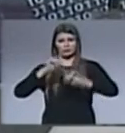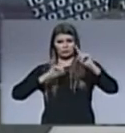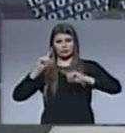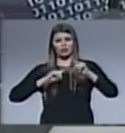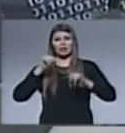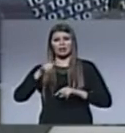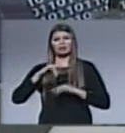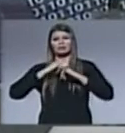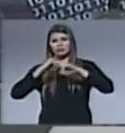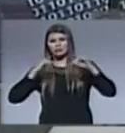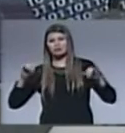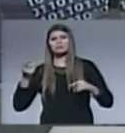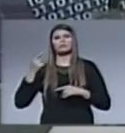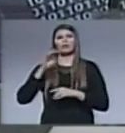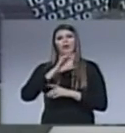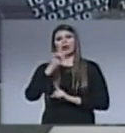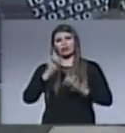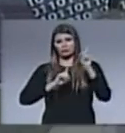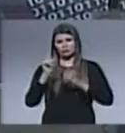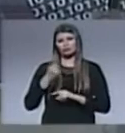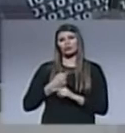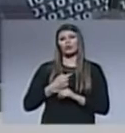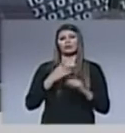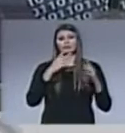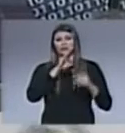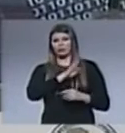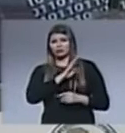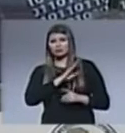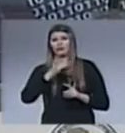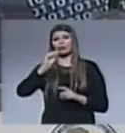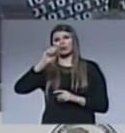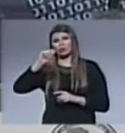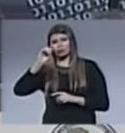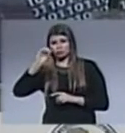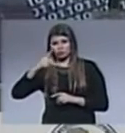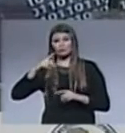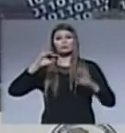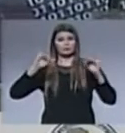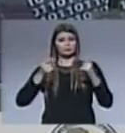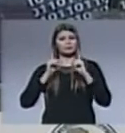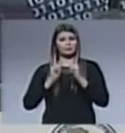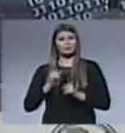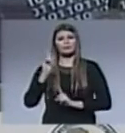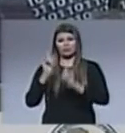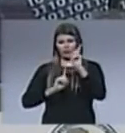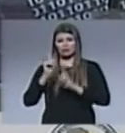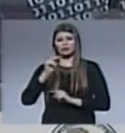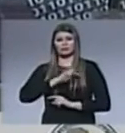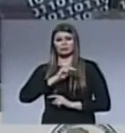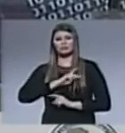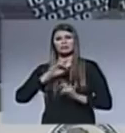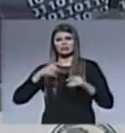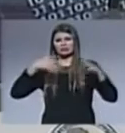evangelista Billy Graham, el teólogo anglicano John Stott y otros. Hoy por hoy, los líderes que reúnen